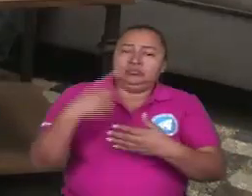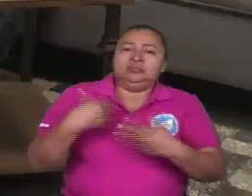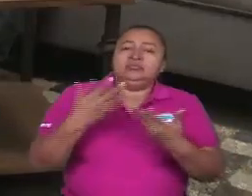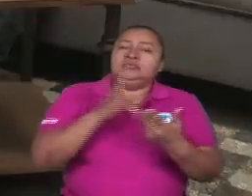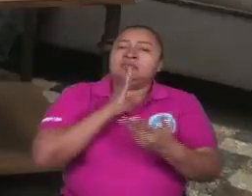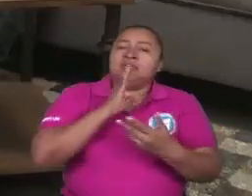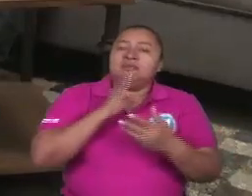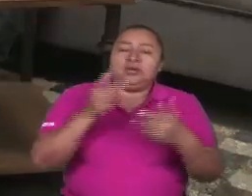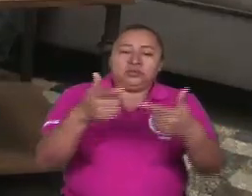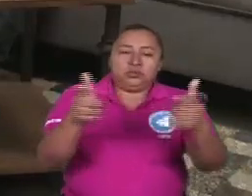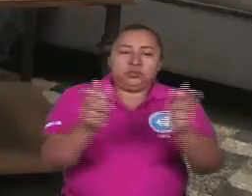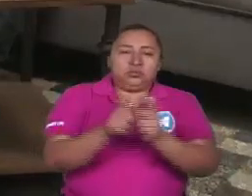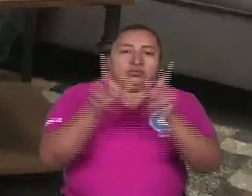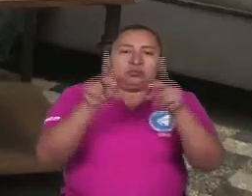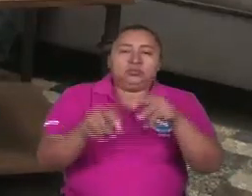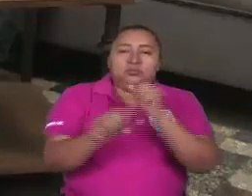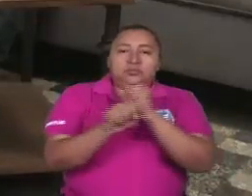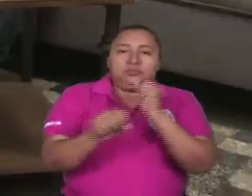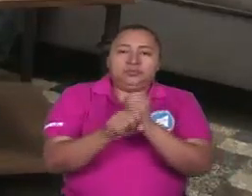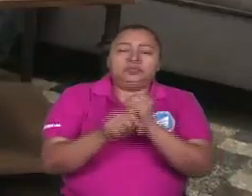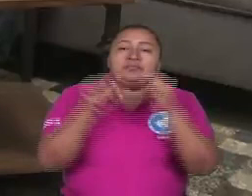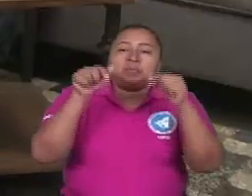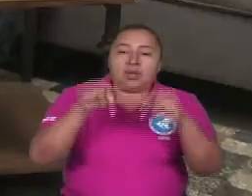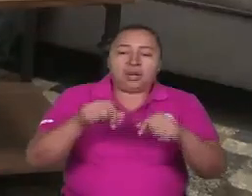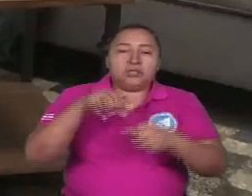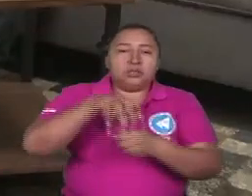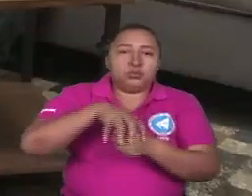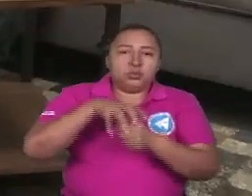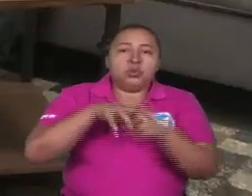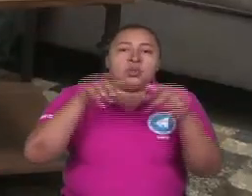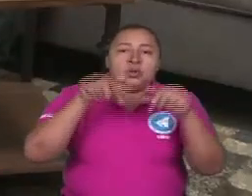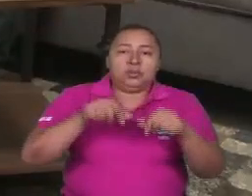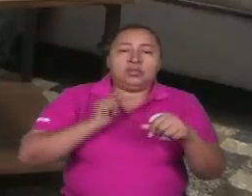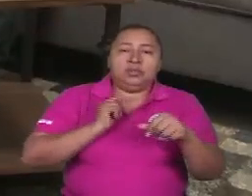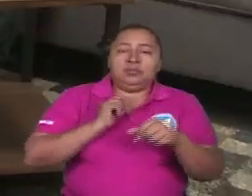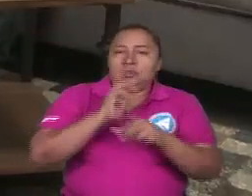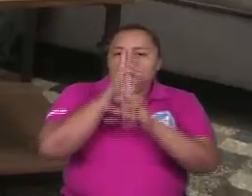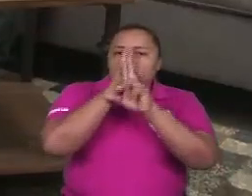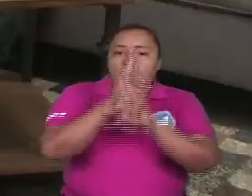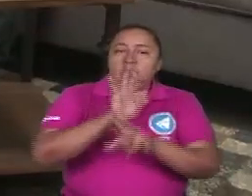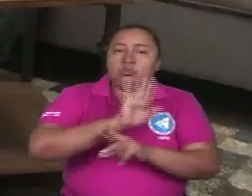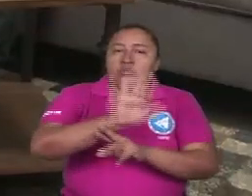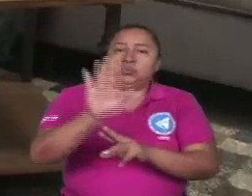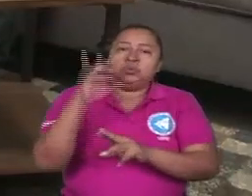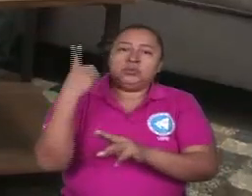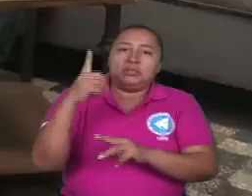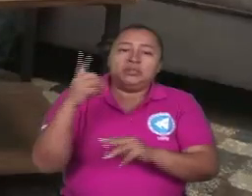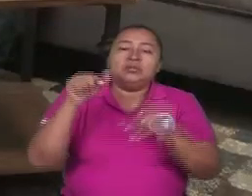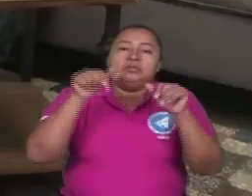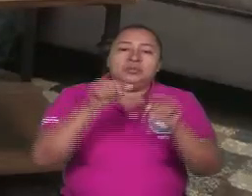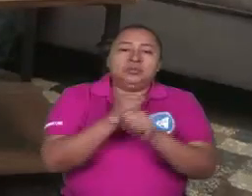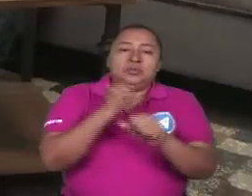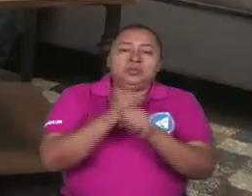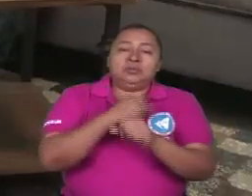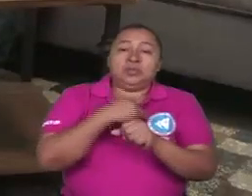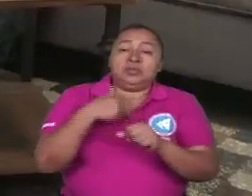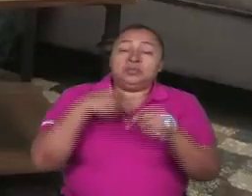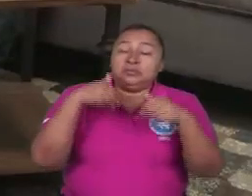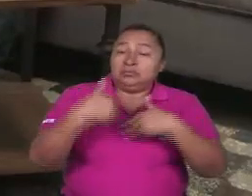hablar de la clase trabajadora en condiciones en las que estamos viendo donde se han respetado sus derechos y se dan garantías para que se continúen respetando,